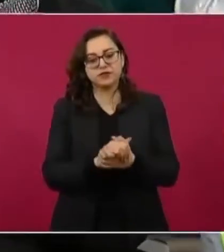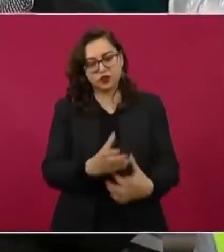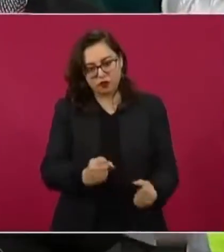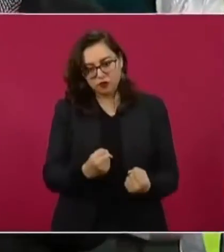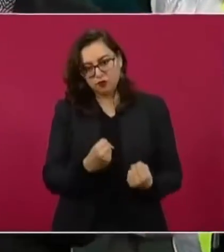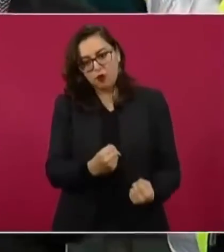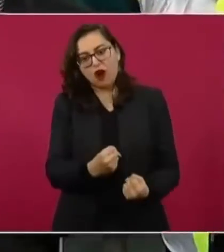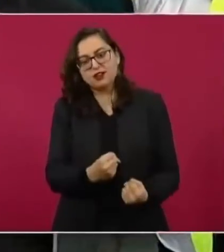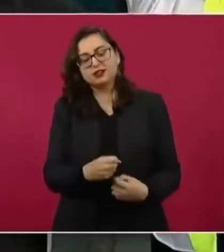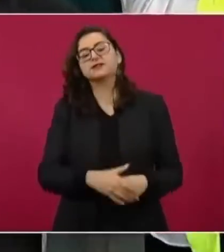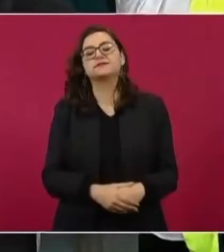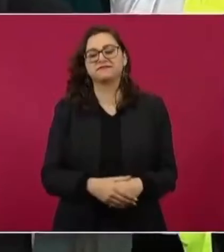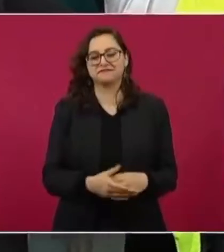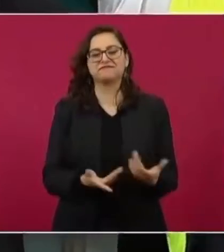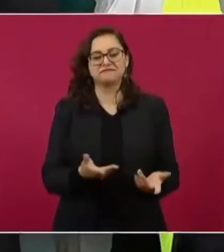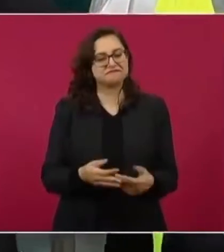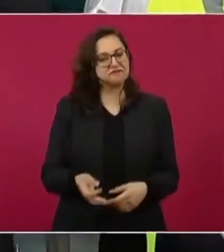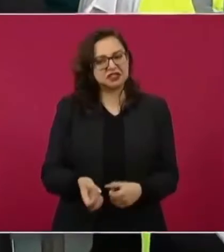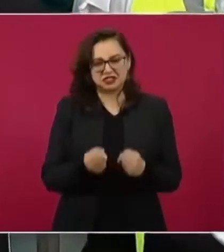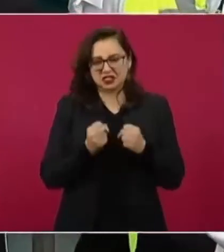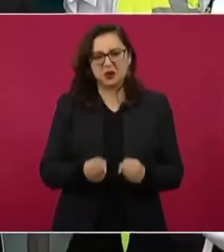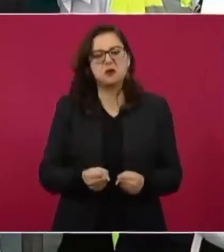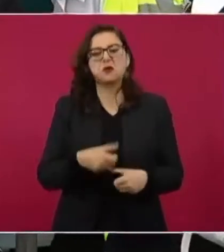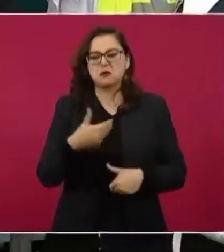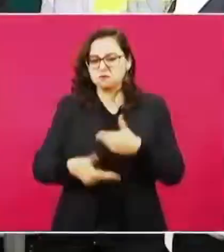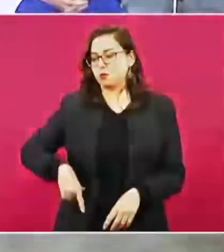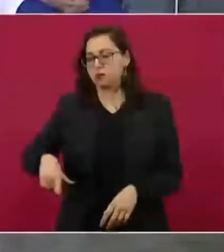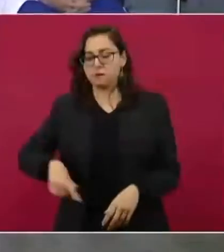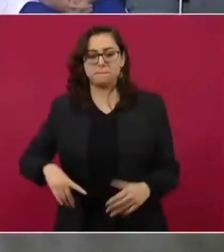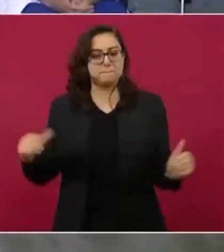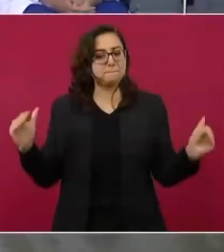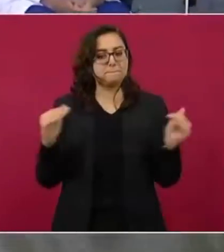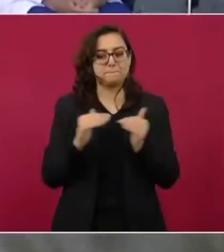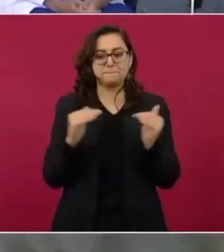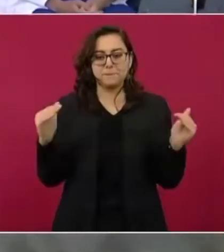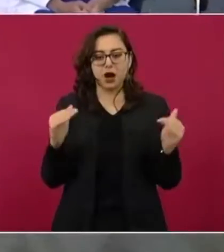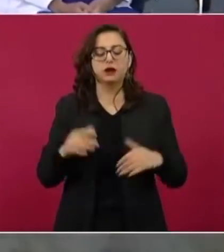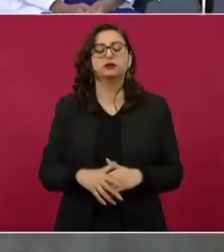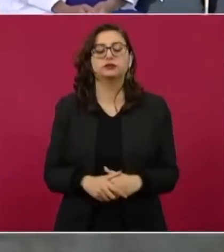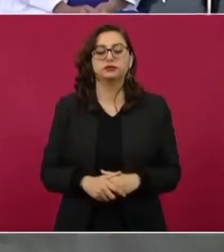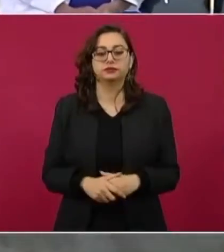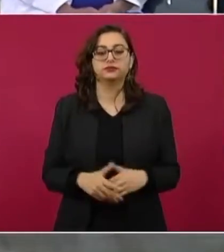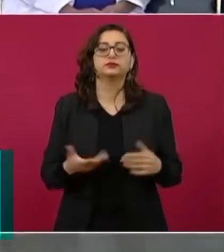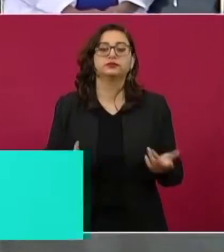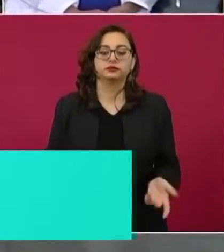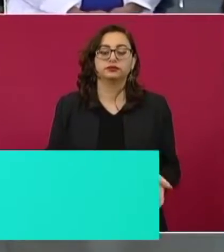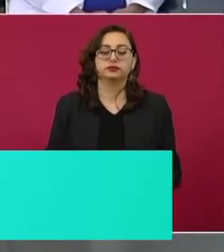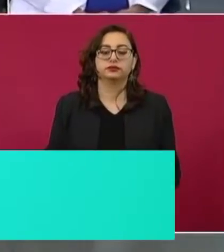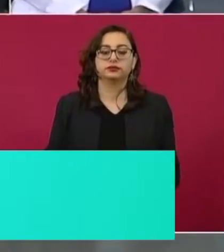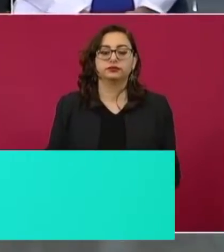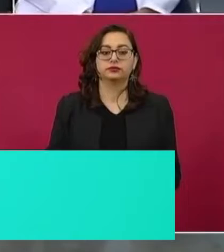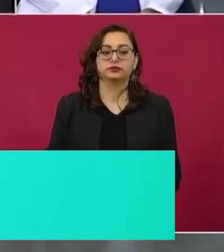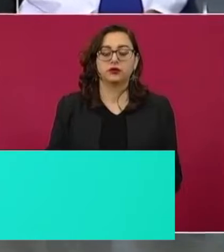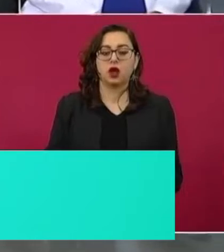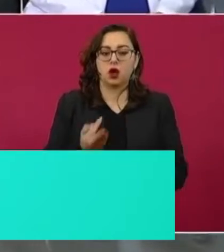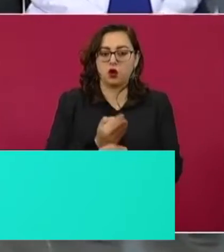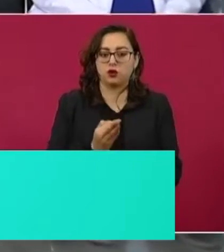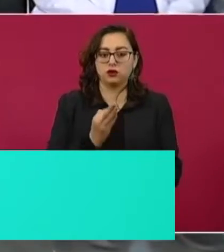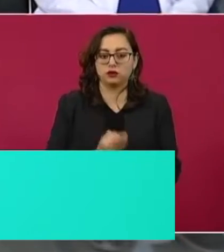fuerza y va a salir muy pronto adelante, lo sabemos. En Puebla ya estamos arriba del 90 por ciento,